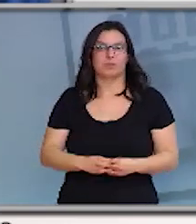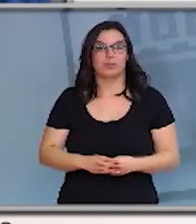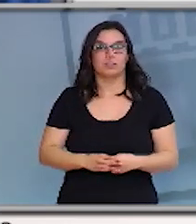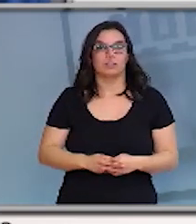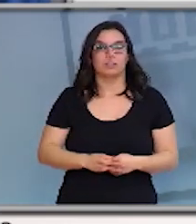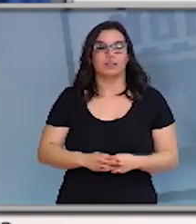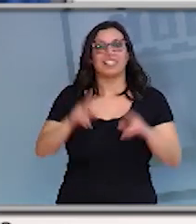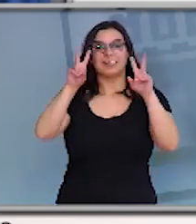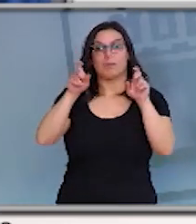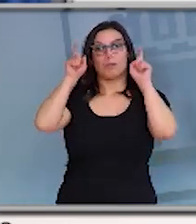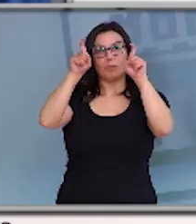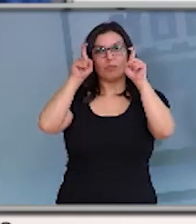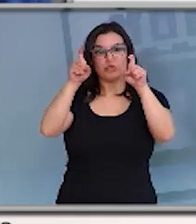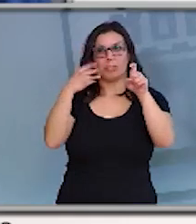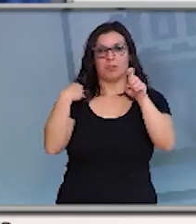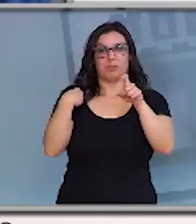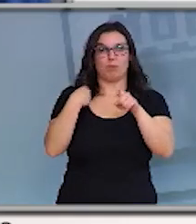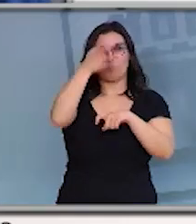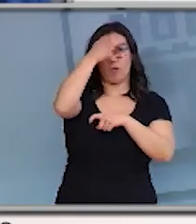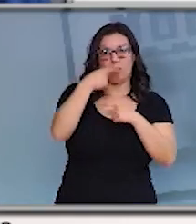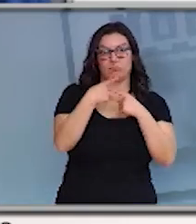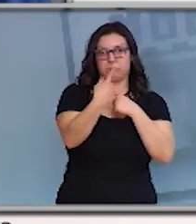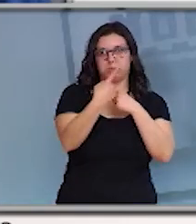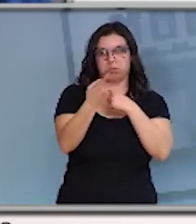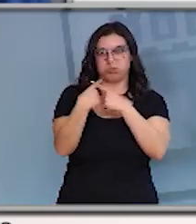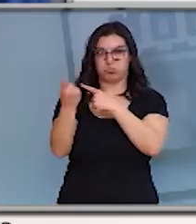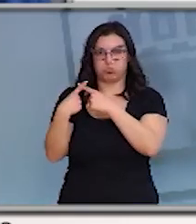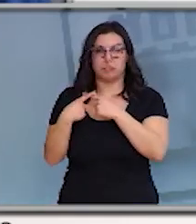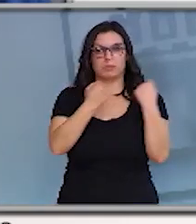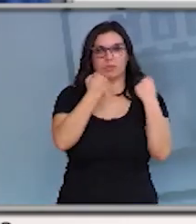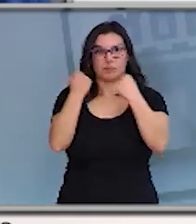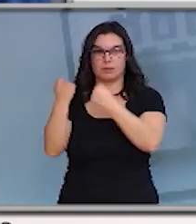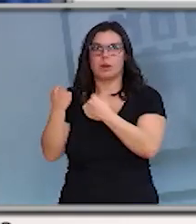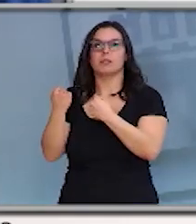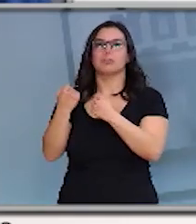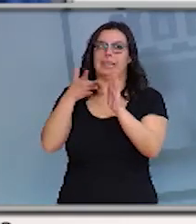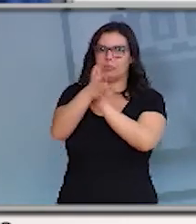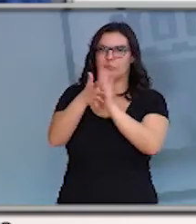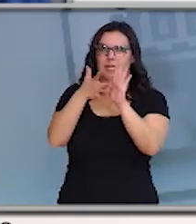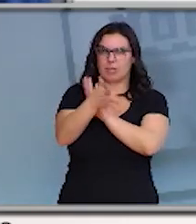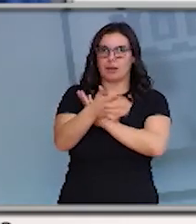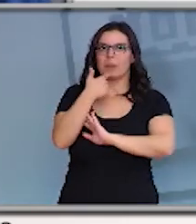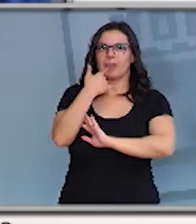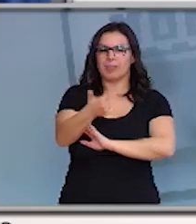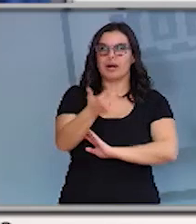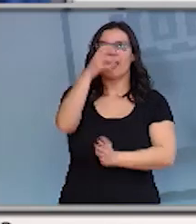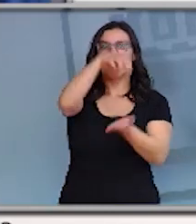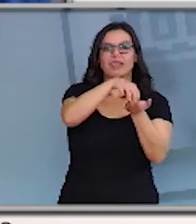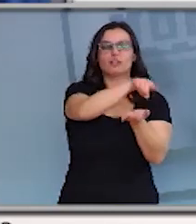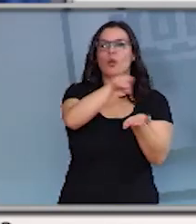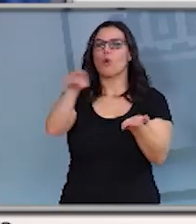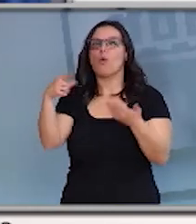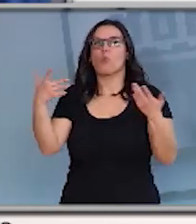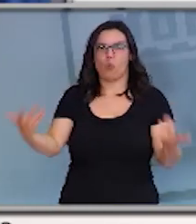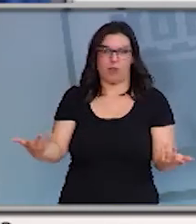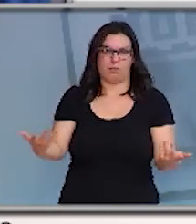profesores que hacen itinerancia se les darán instrucciones determinando en que centro deben de permanecer